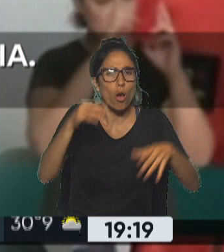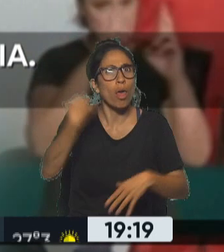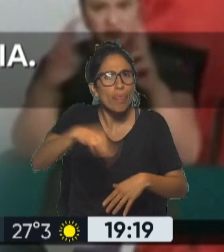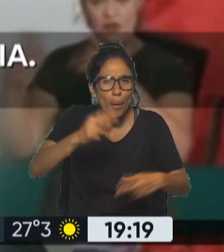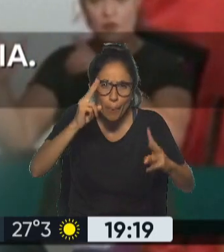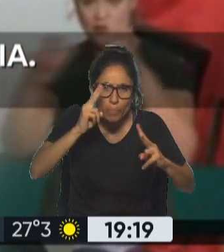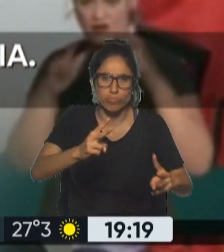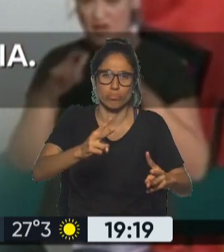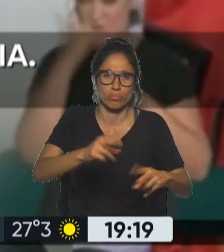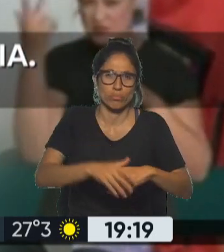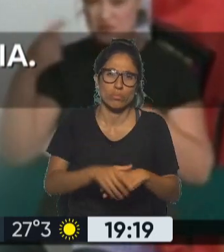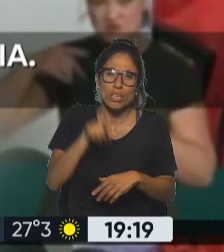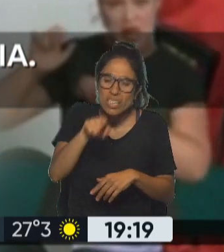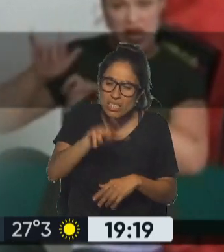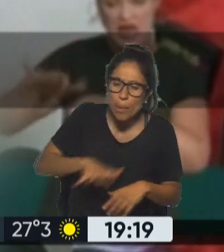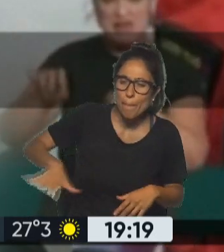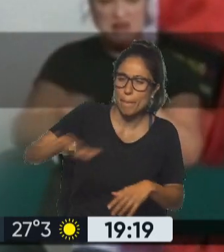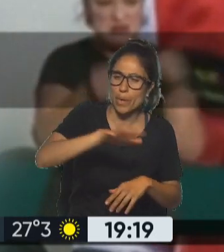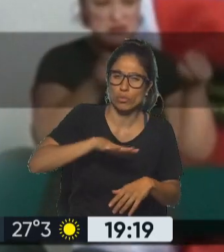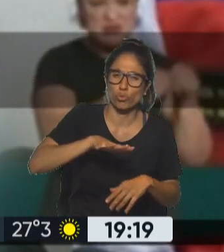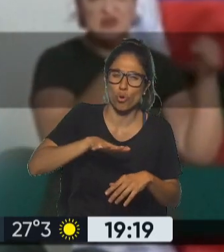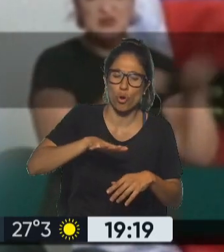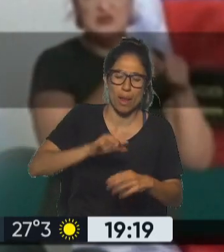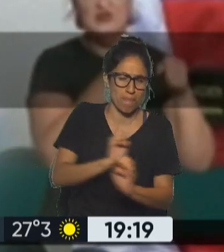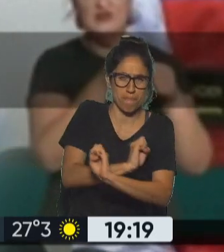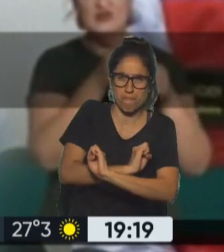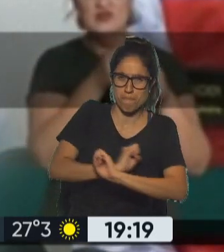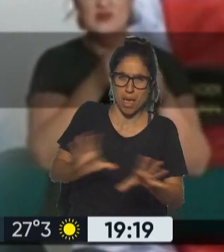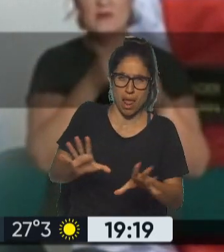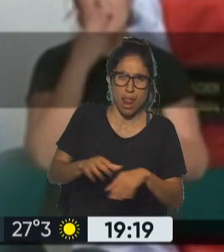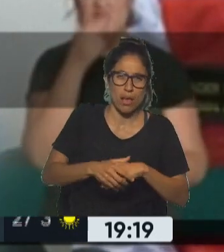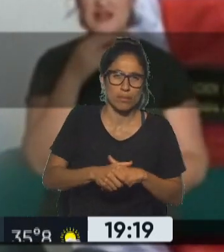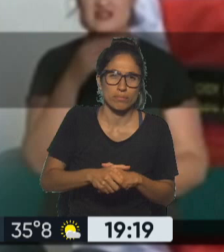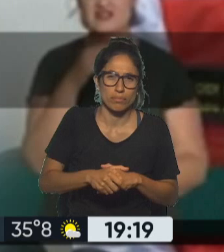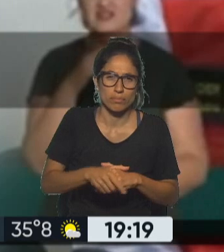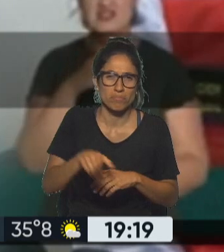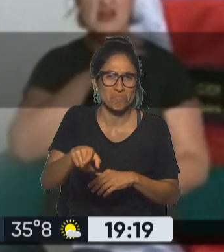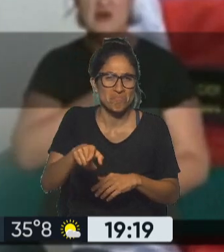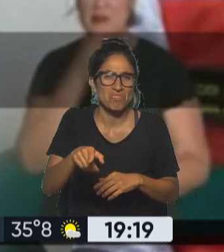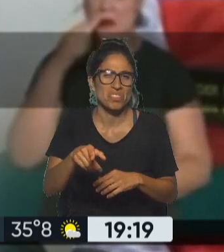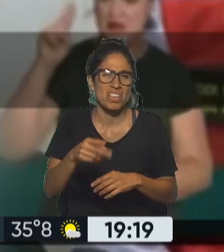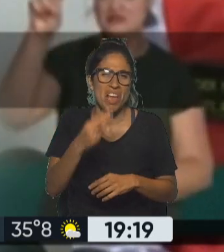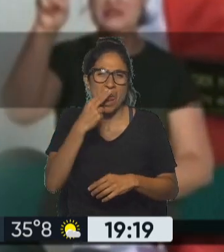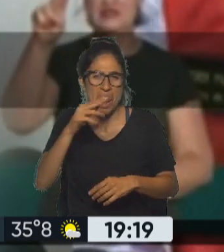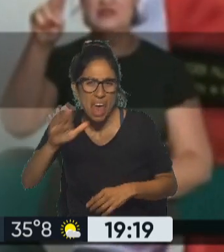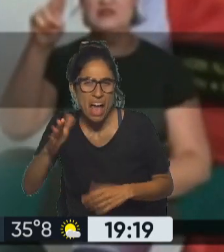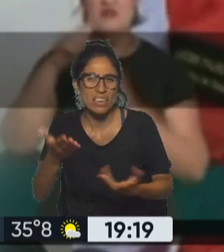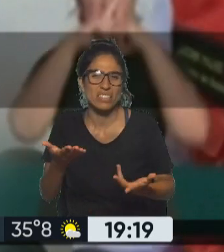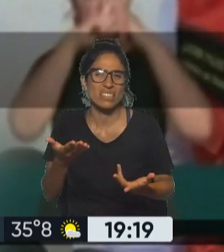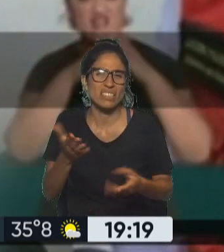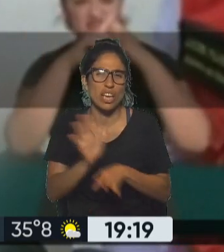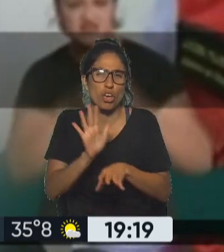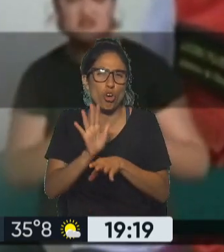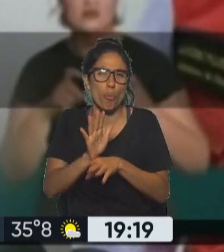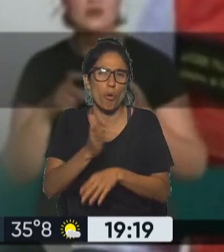personas esos vándalos que a gente podría llamar de nazistas fanáticos de estalinistas fanáticos o mejor de